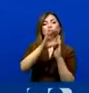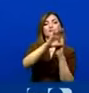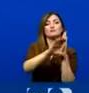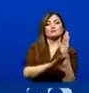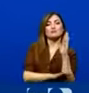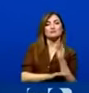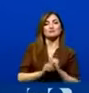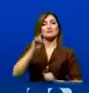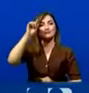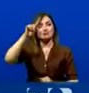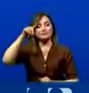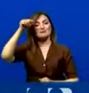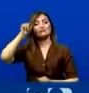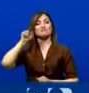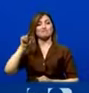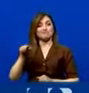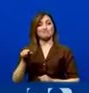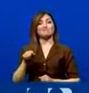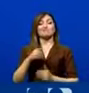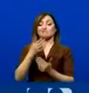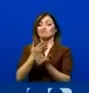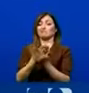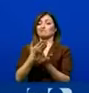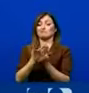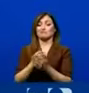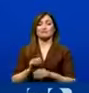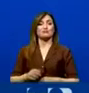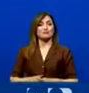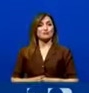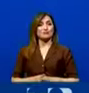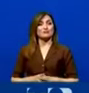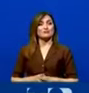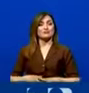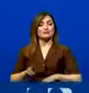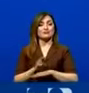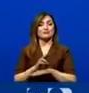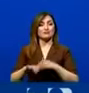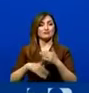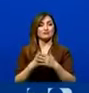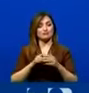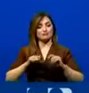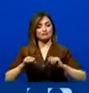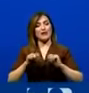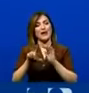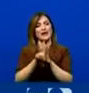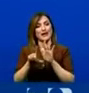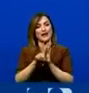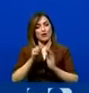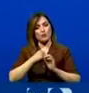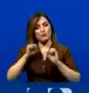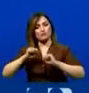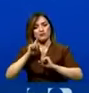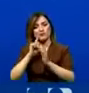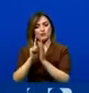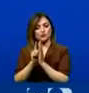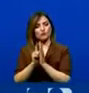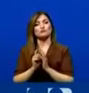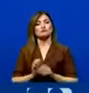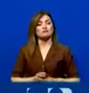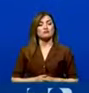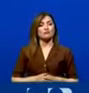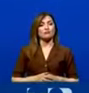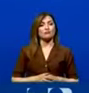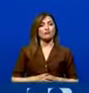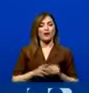este gobierno va a plantear y va a usar todas las acciones legales que le plantea el régimen legal